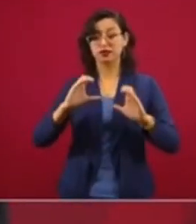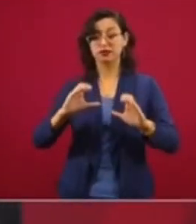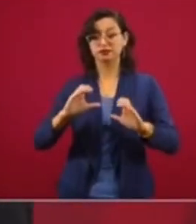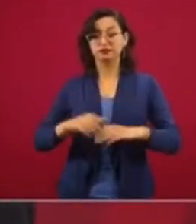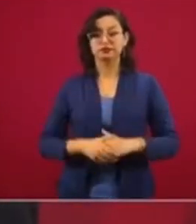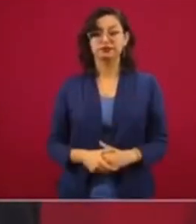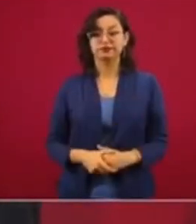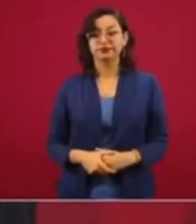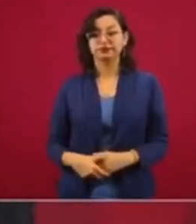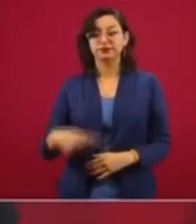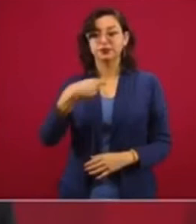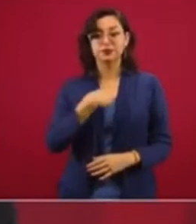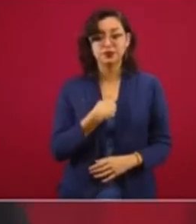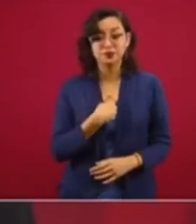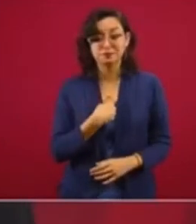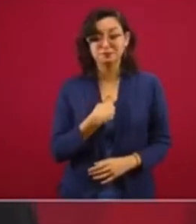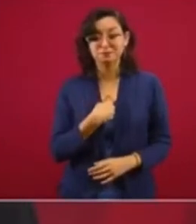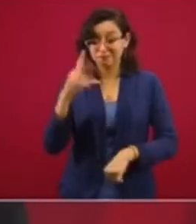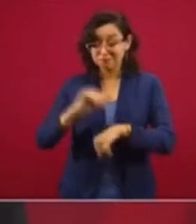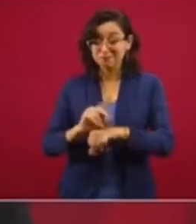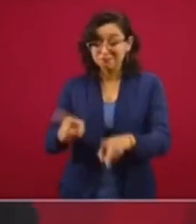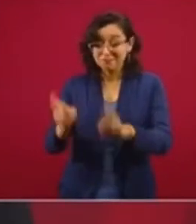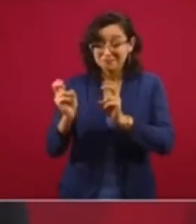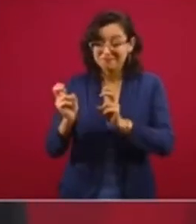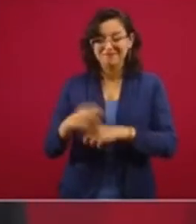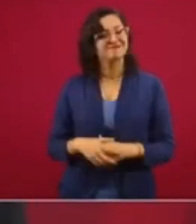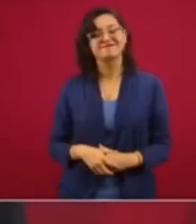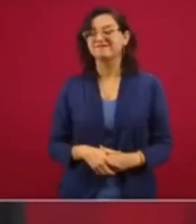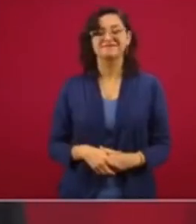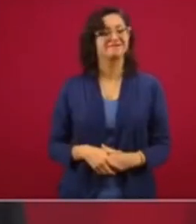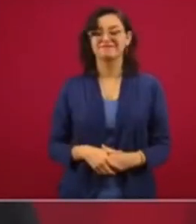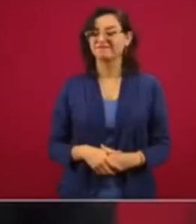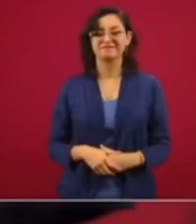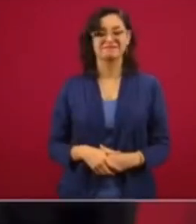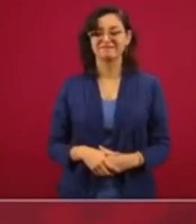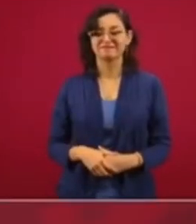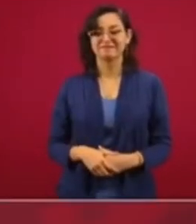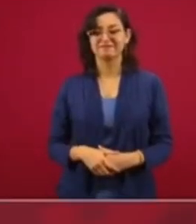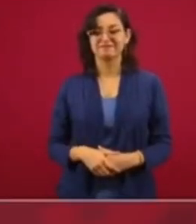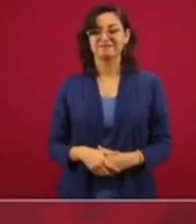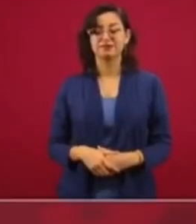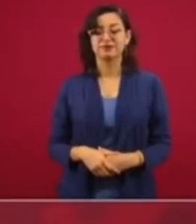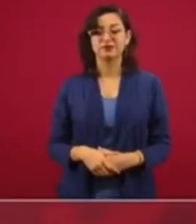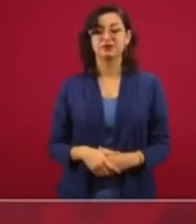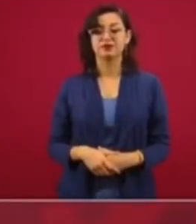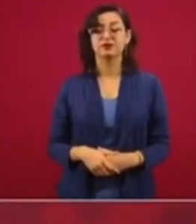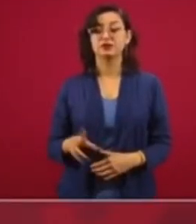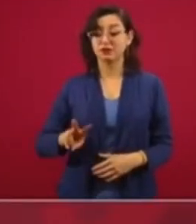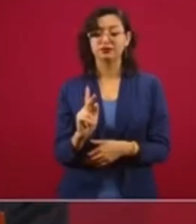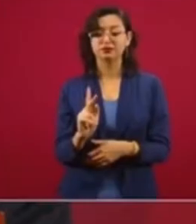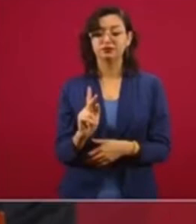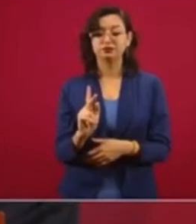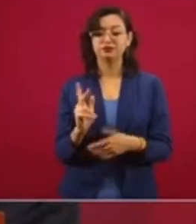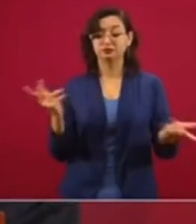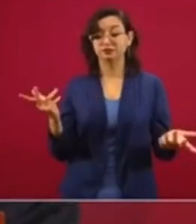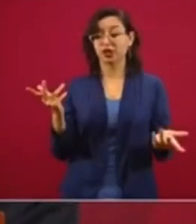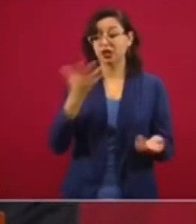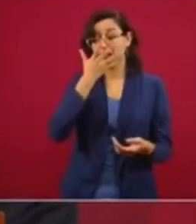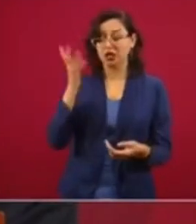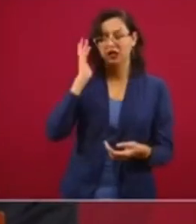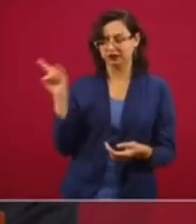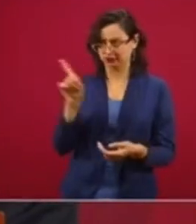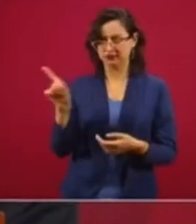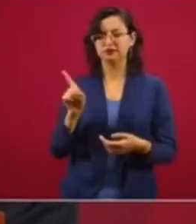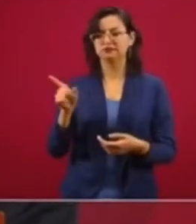Y no voy a permitir que nadie se robe el dinero del presupuesto y que tengamos un auténtico Estado de Derecho. Fuera máscaras,